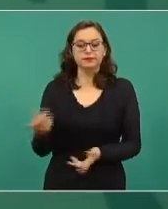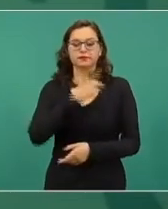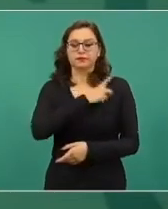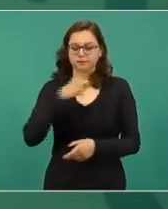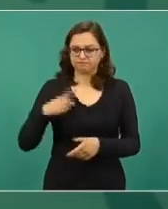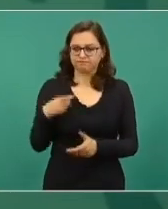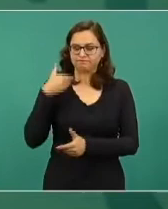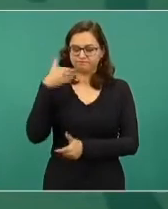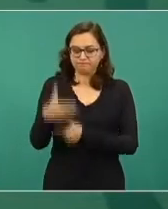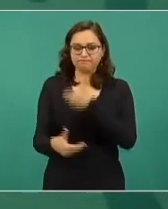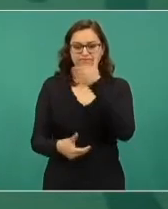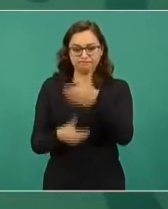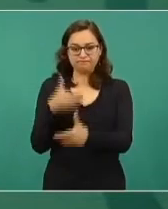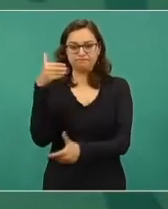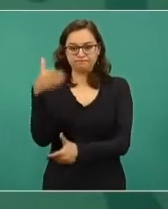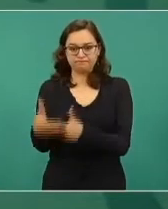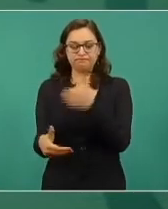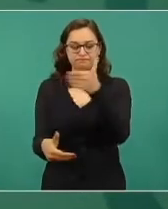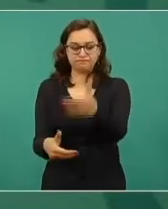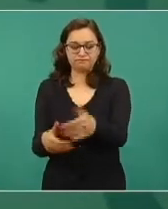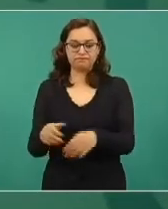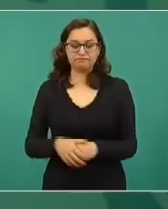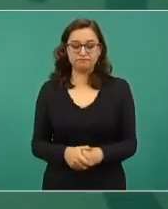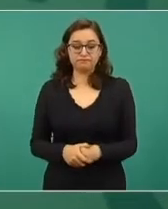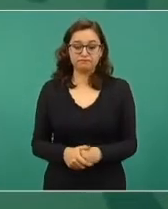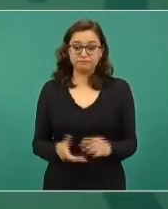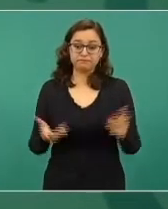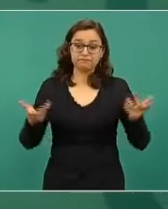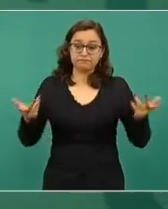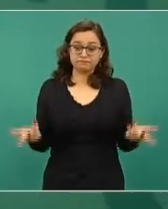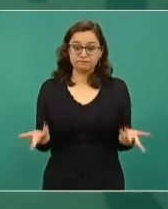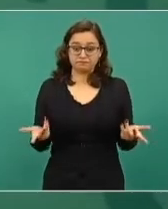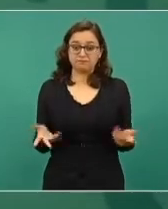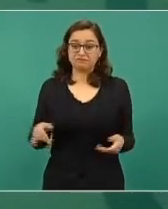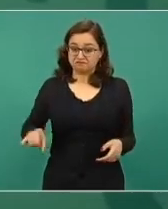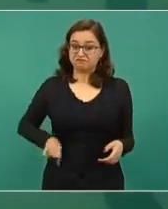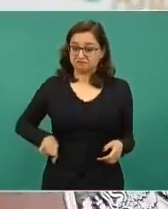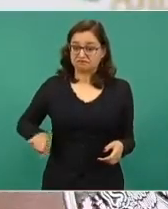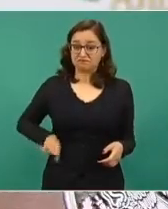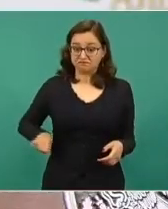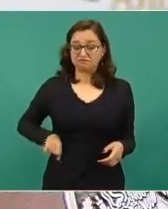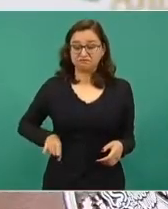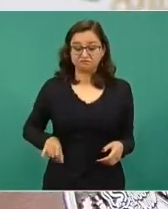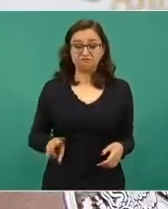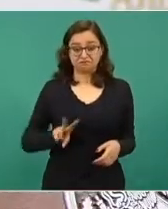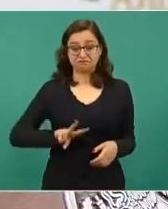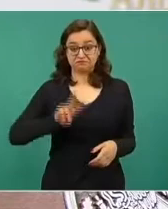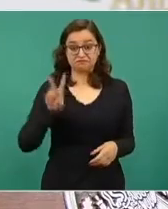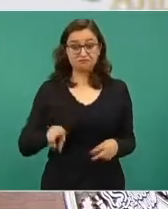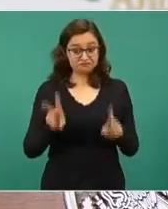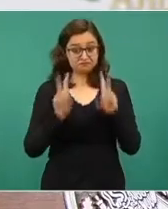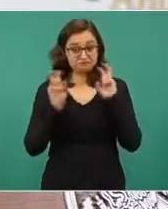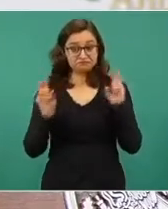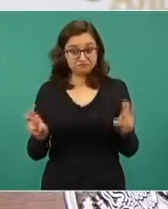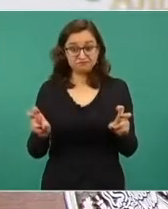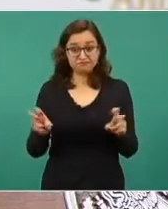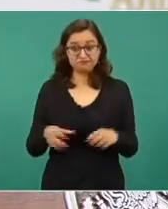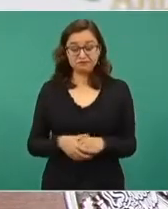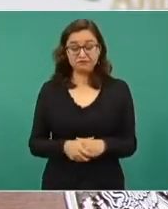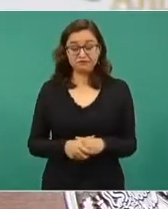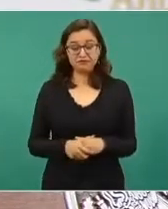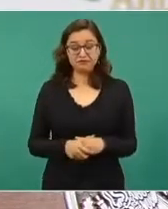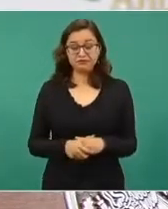hacia allá entonces es muy interesante el tema de estos